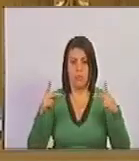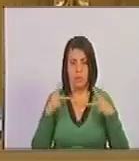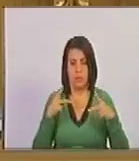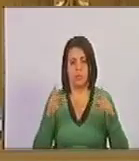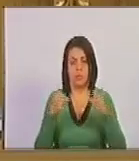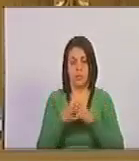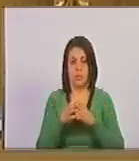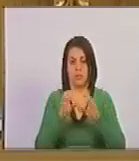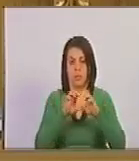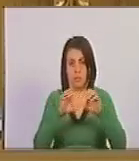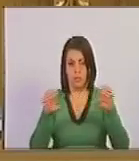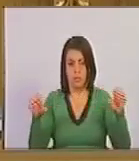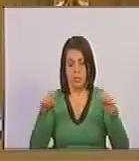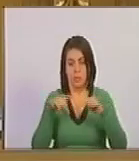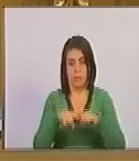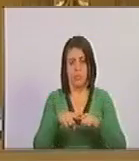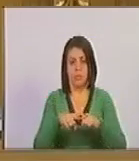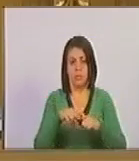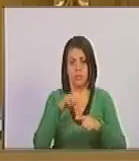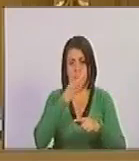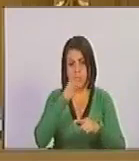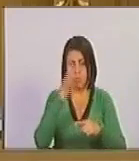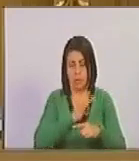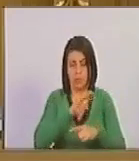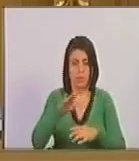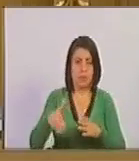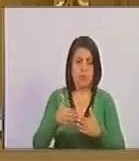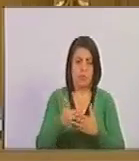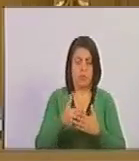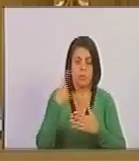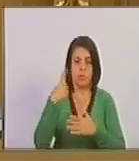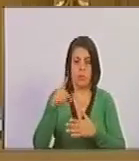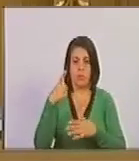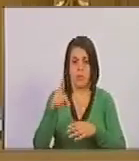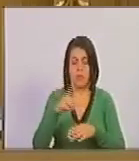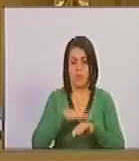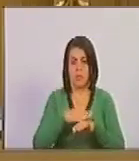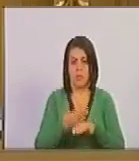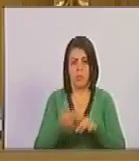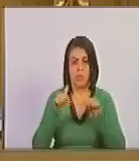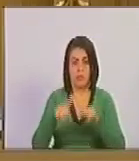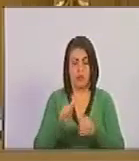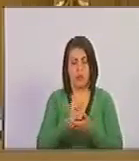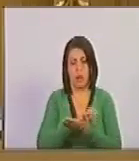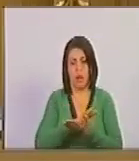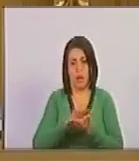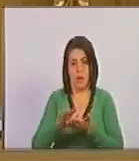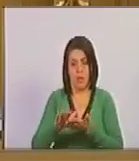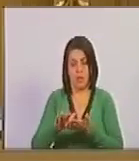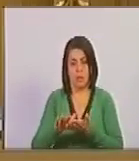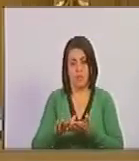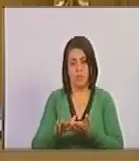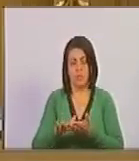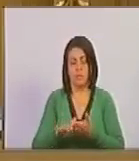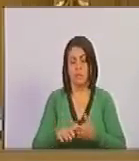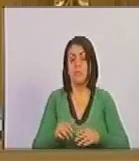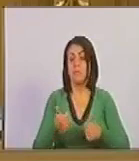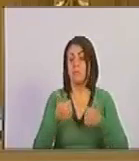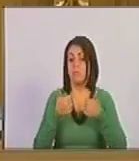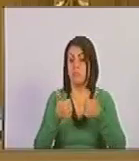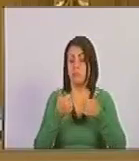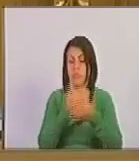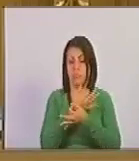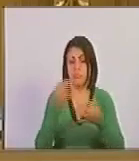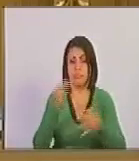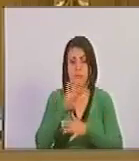en el sector educativo, garantizando estos derechos de manera gratuita, de calidad con